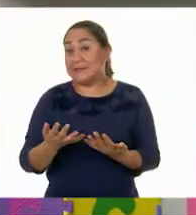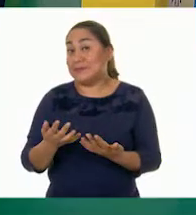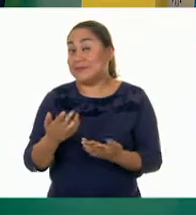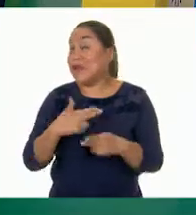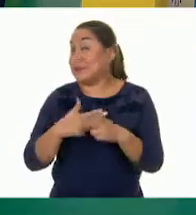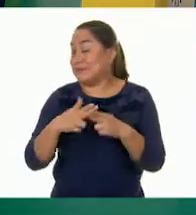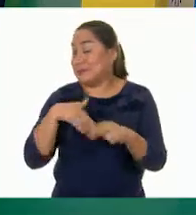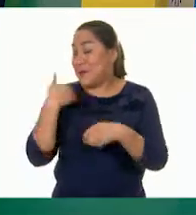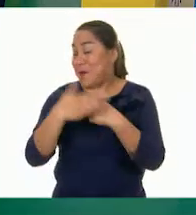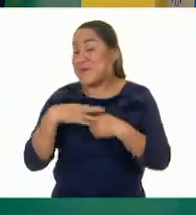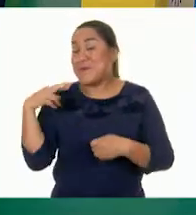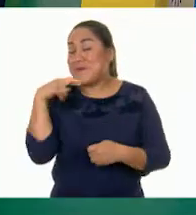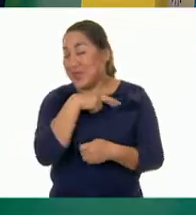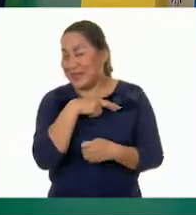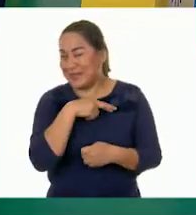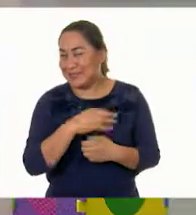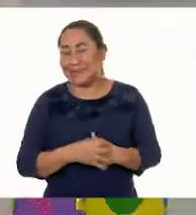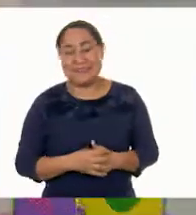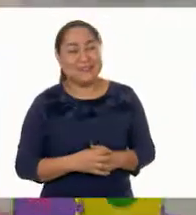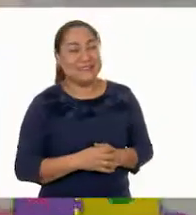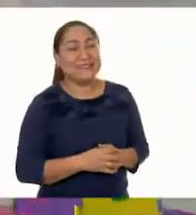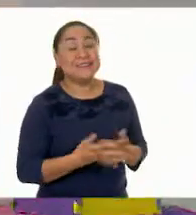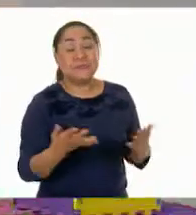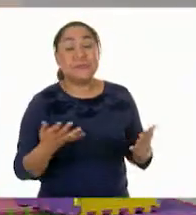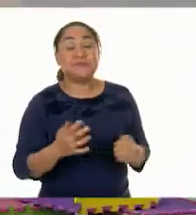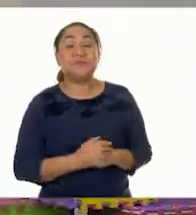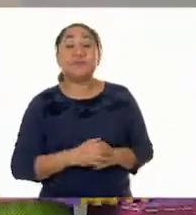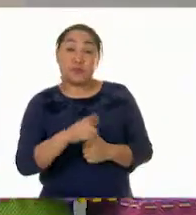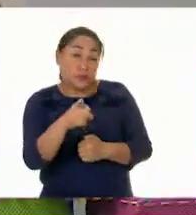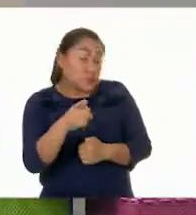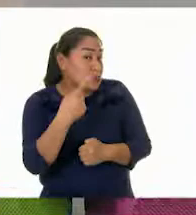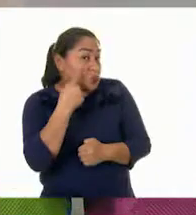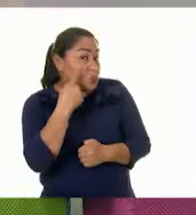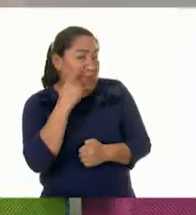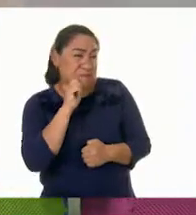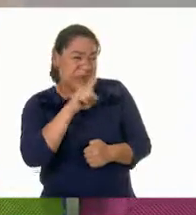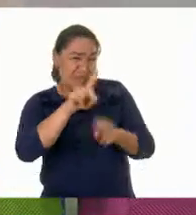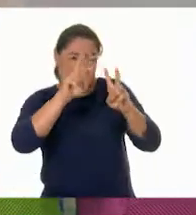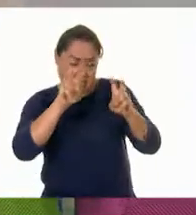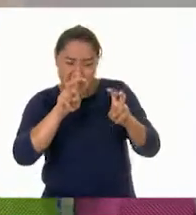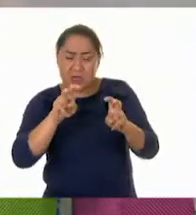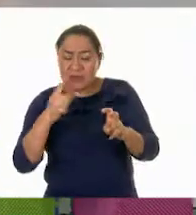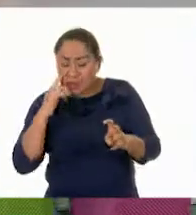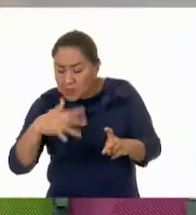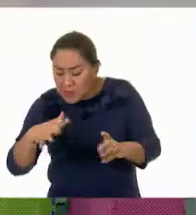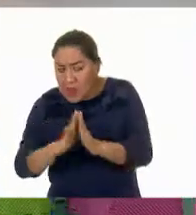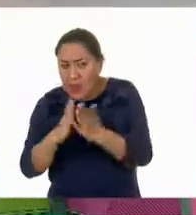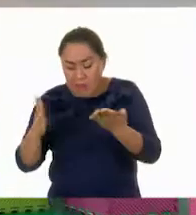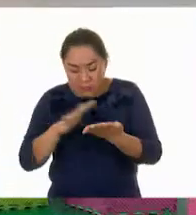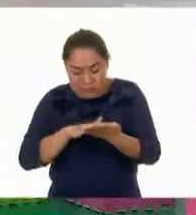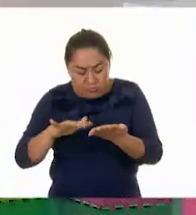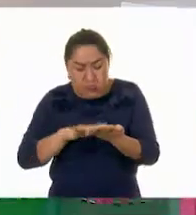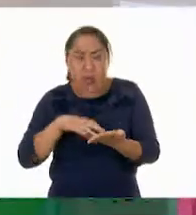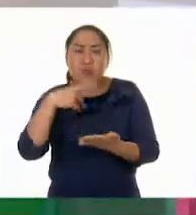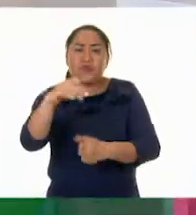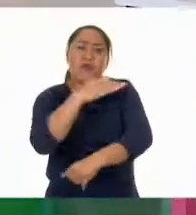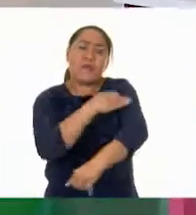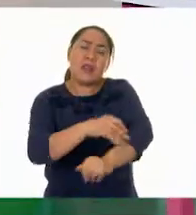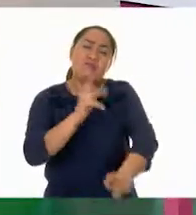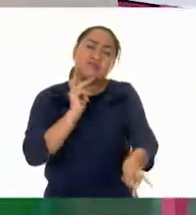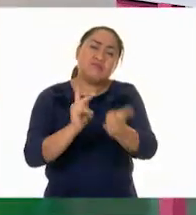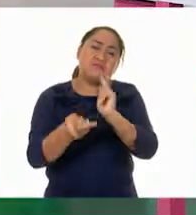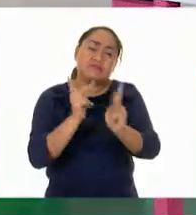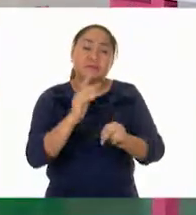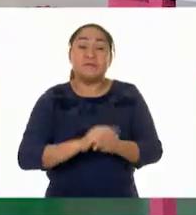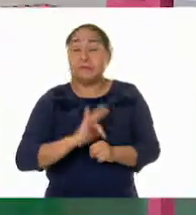hasta muy pronto. Claro. Ahora, si te es posible, consulta otros libros y comenta el tema de hoy con tu familia. Si